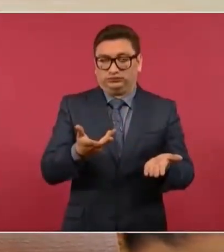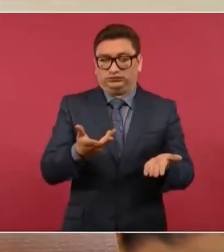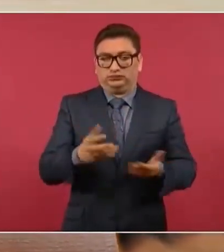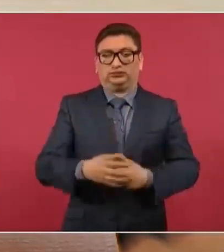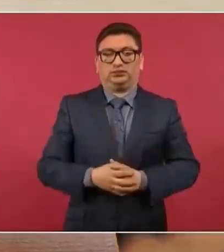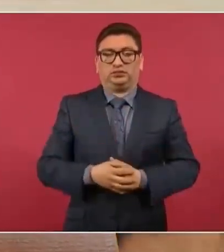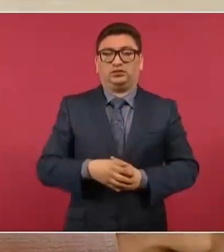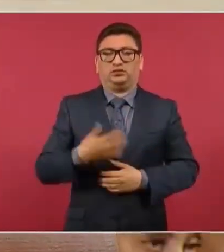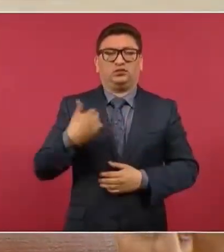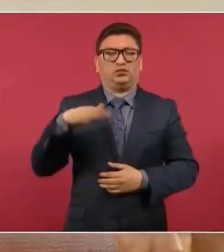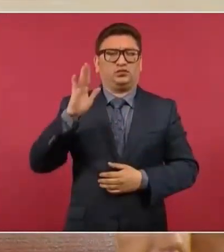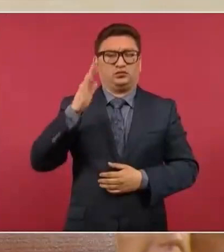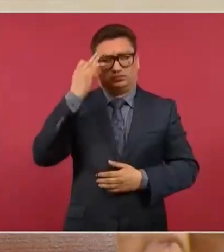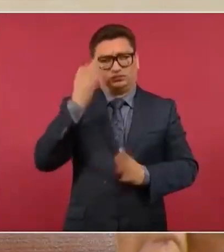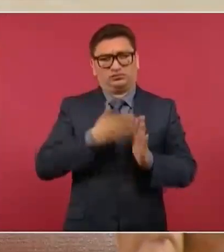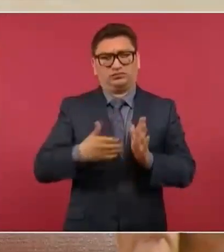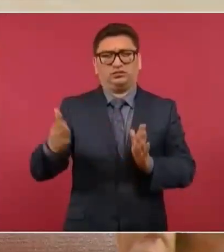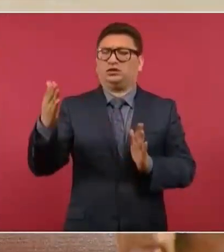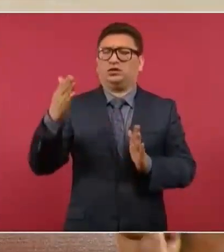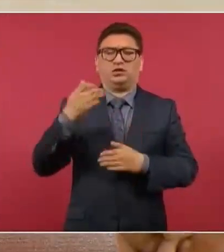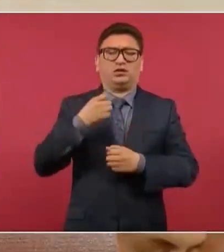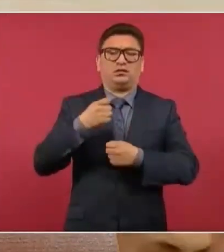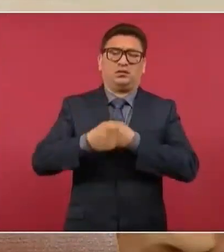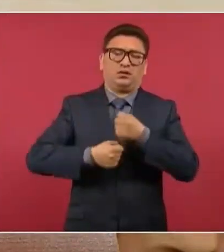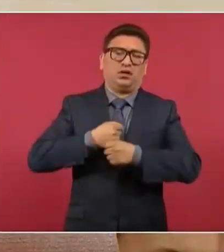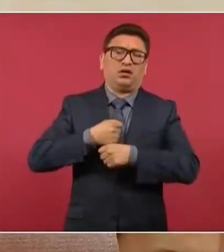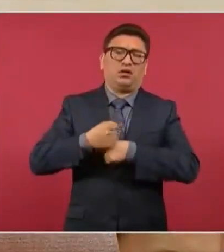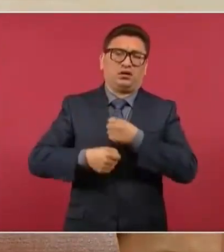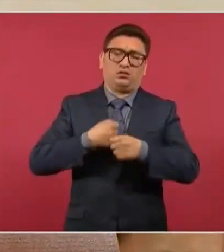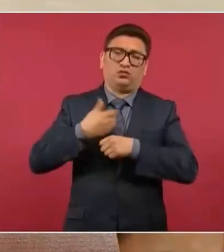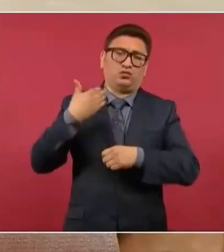durante mucho tiempo